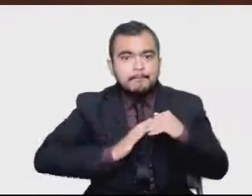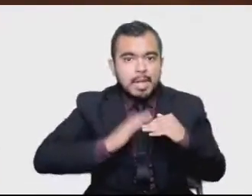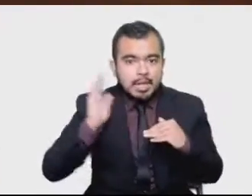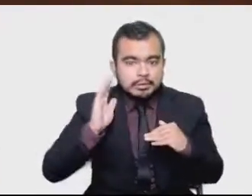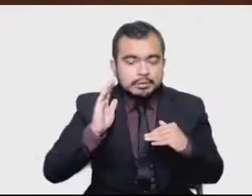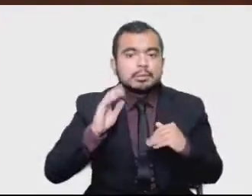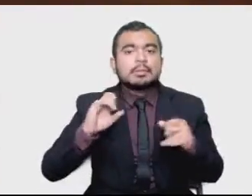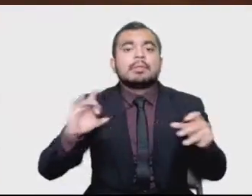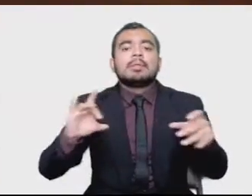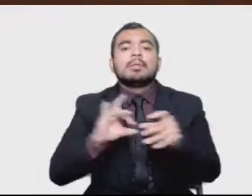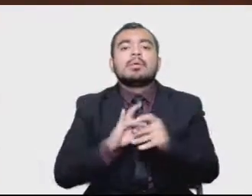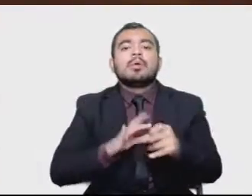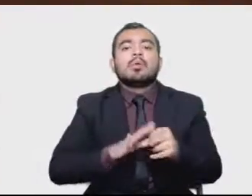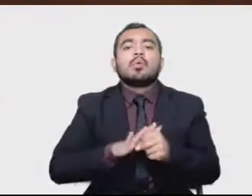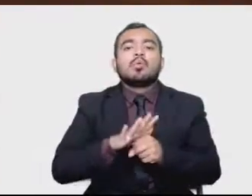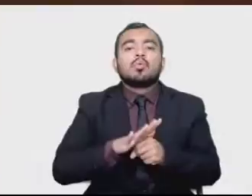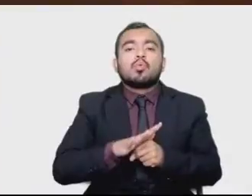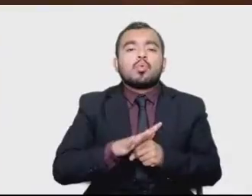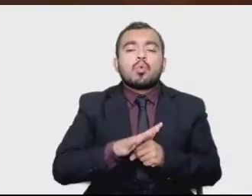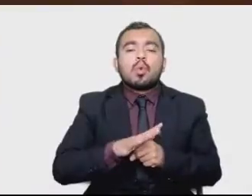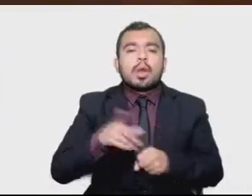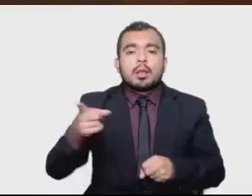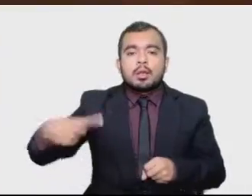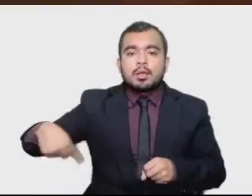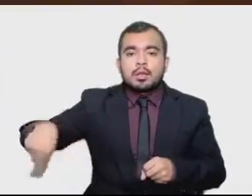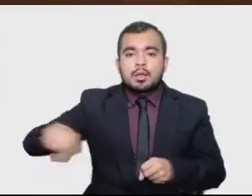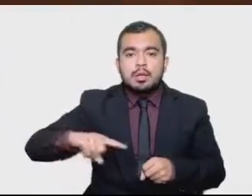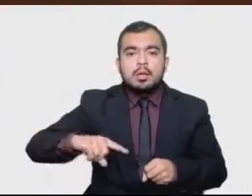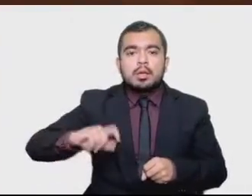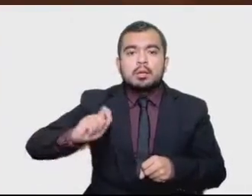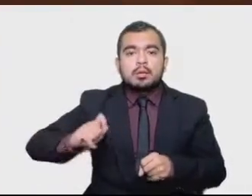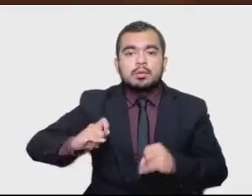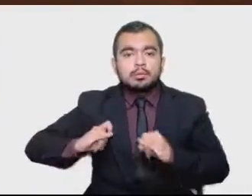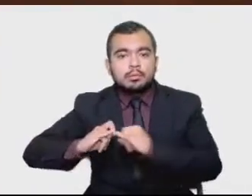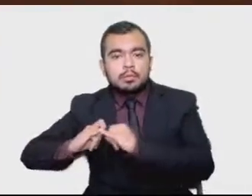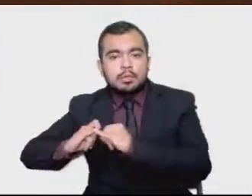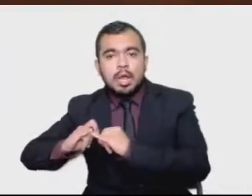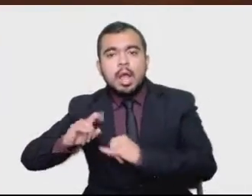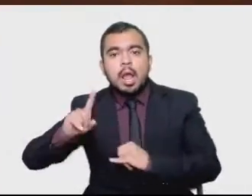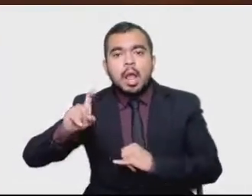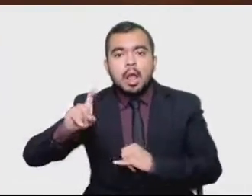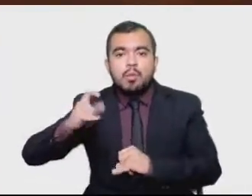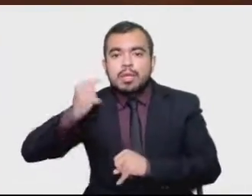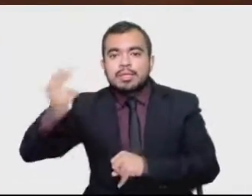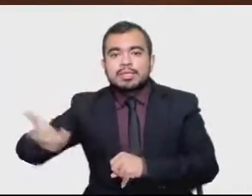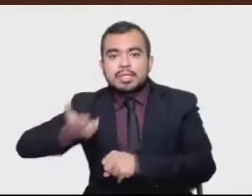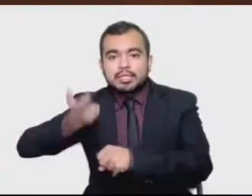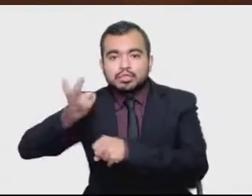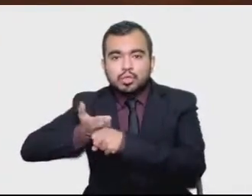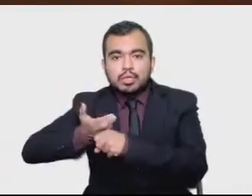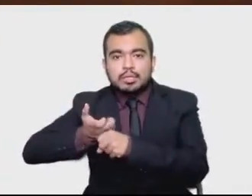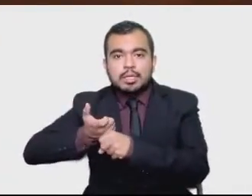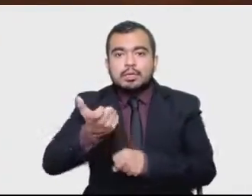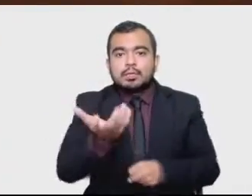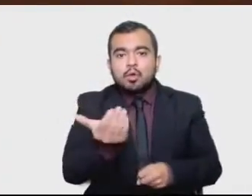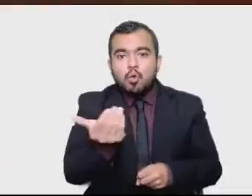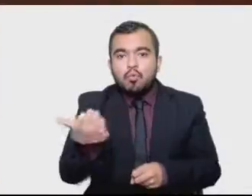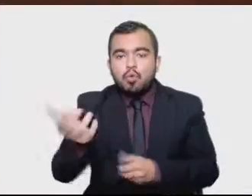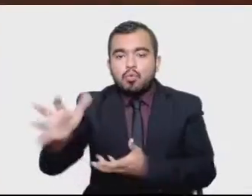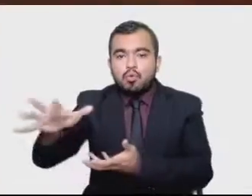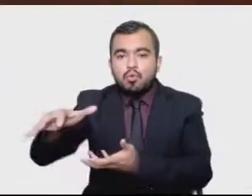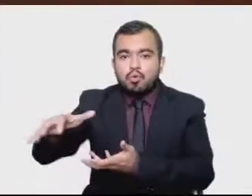parte de la eficiencia recaudatoria de los organismos de agua y de las tesorerías municipales. Hay un grave